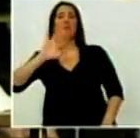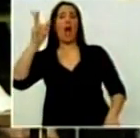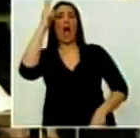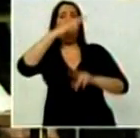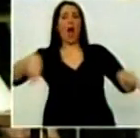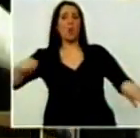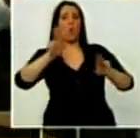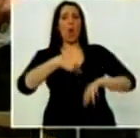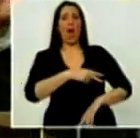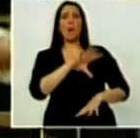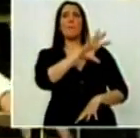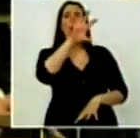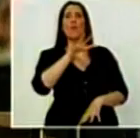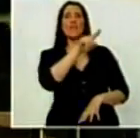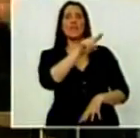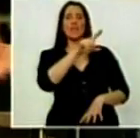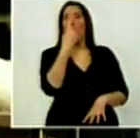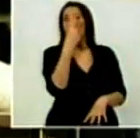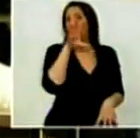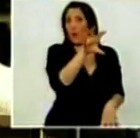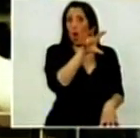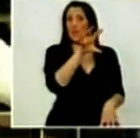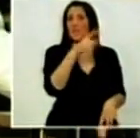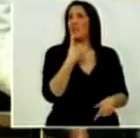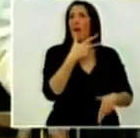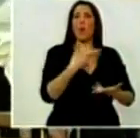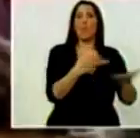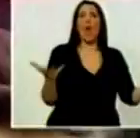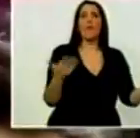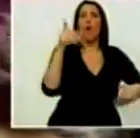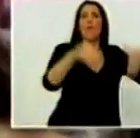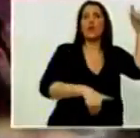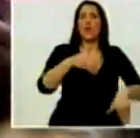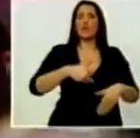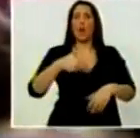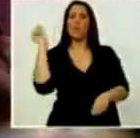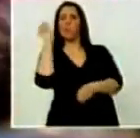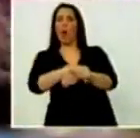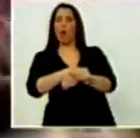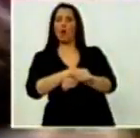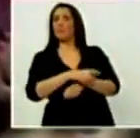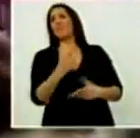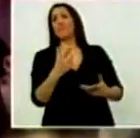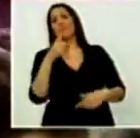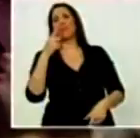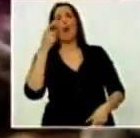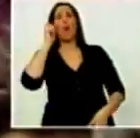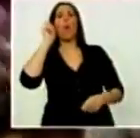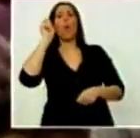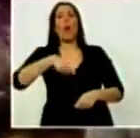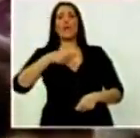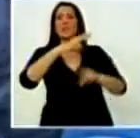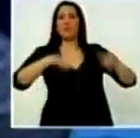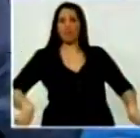se intente desconocer la voluntad popular. Eso es una